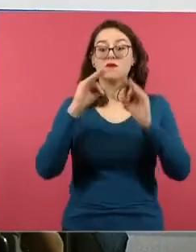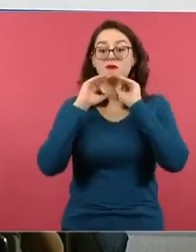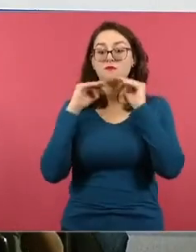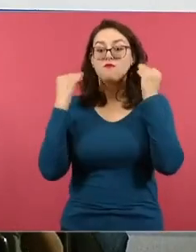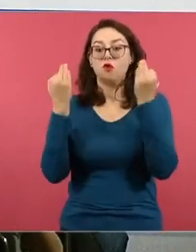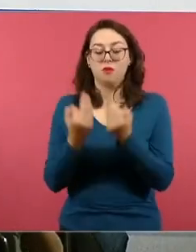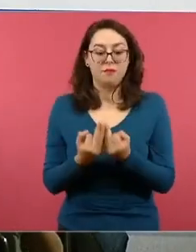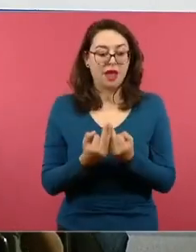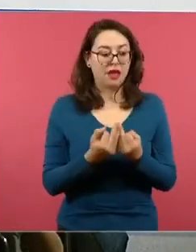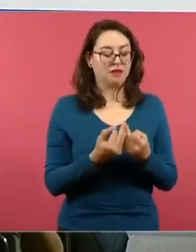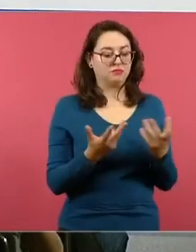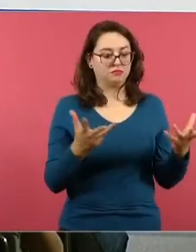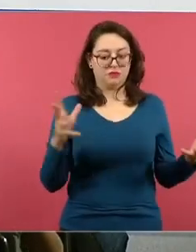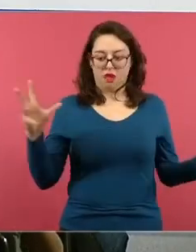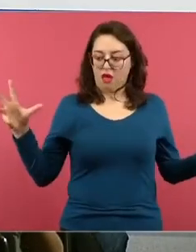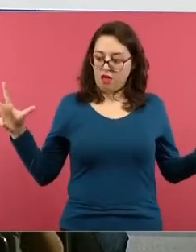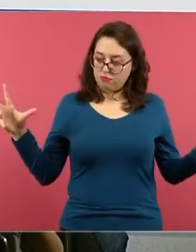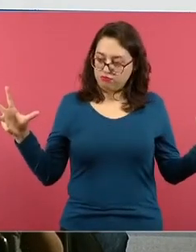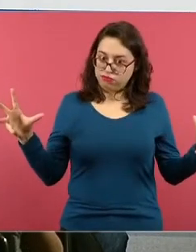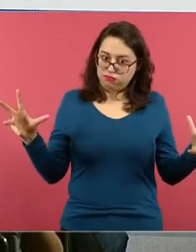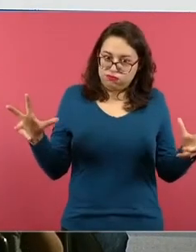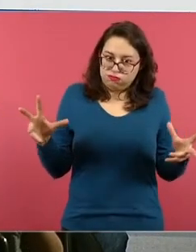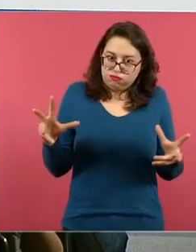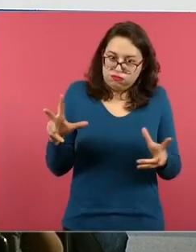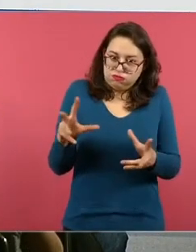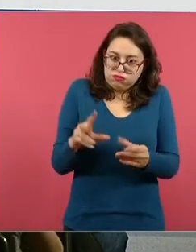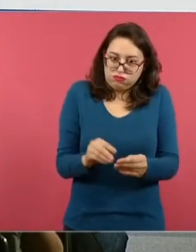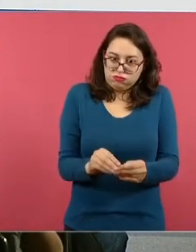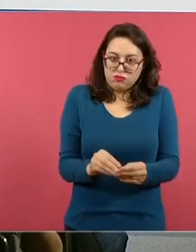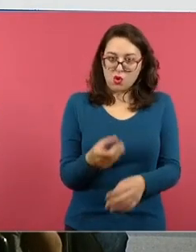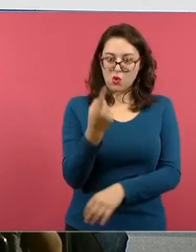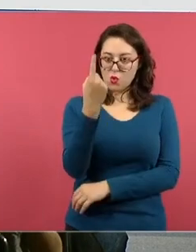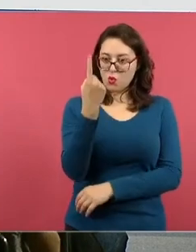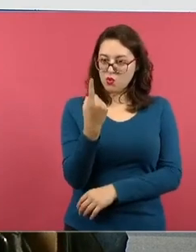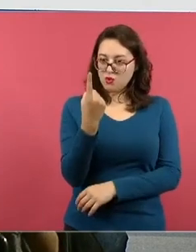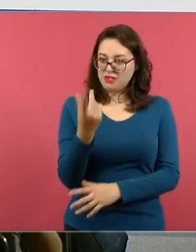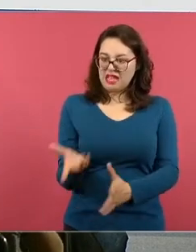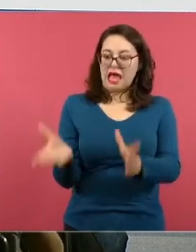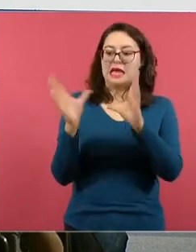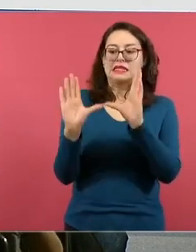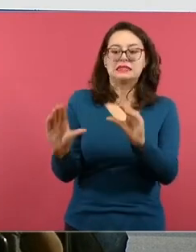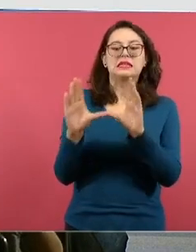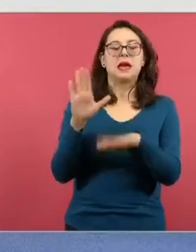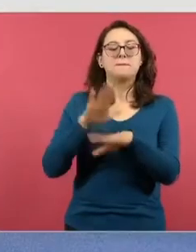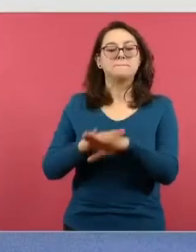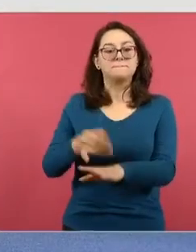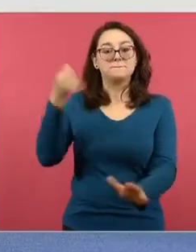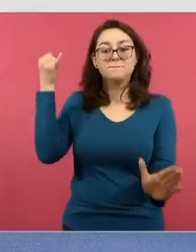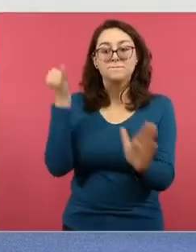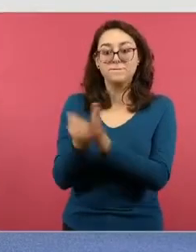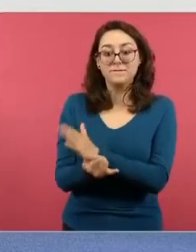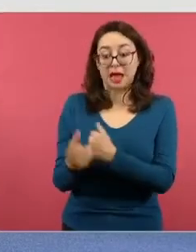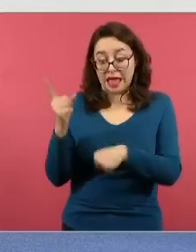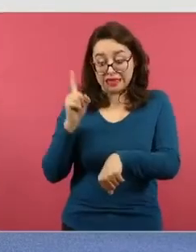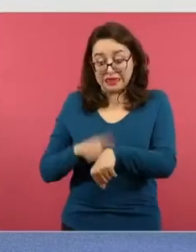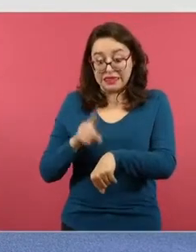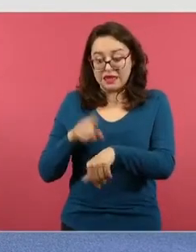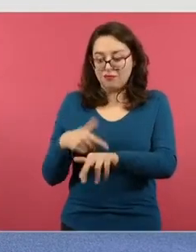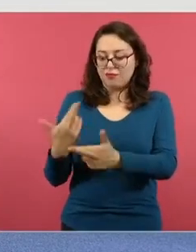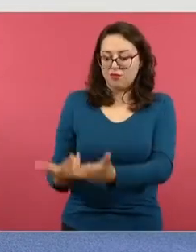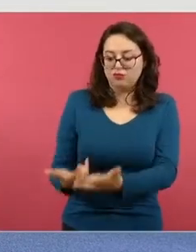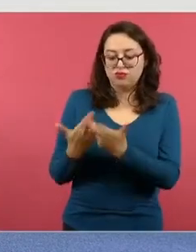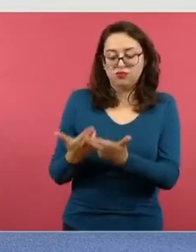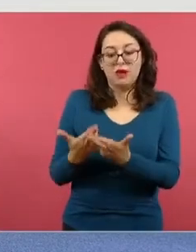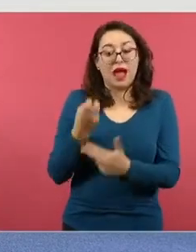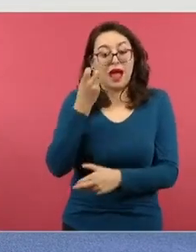disciplinas y optimizar estos tiempos que para las escuelas multigrado resulta a veces abismal.